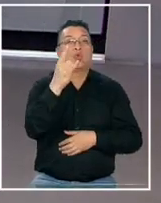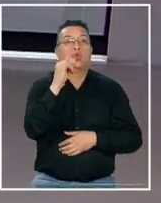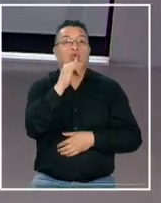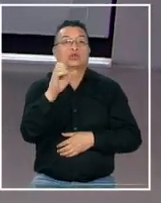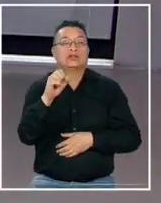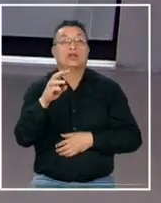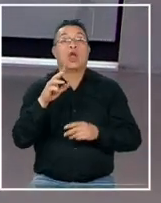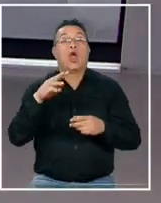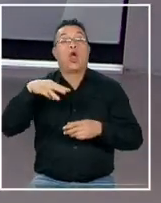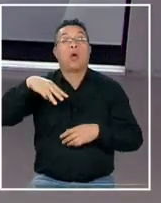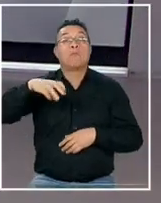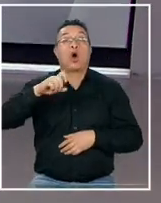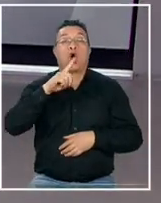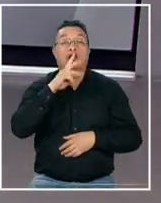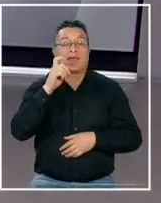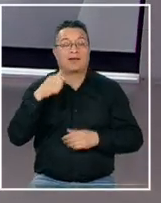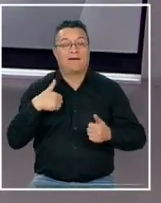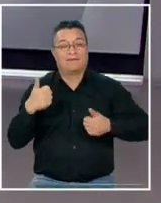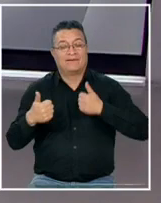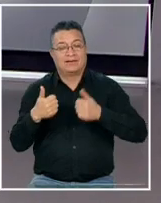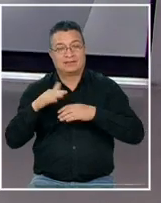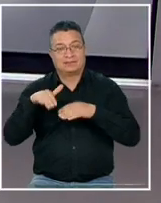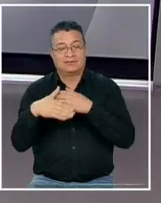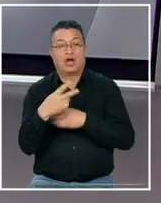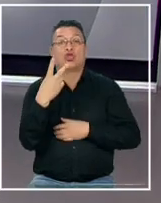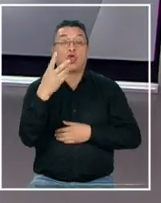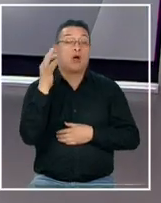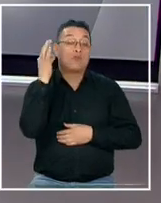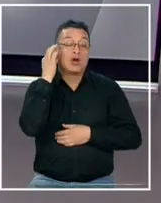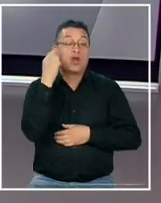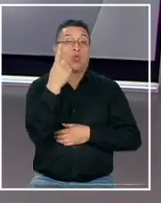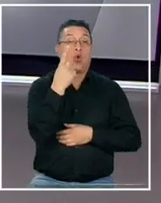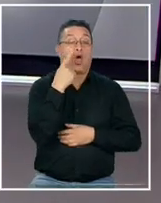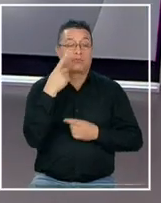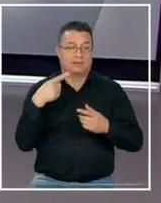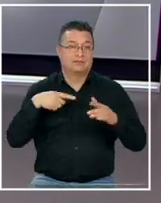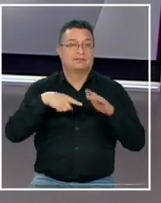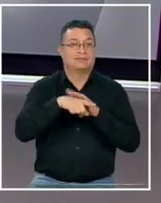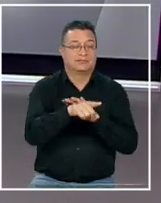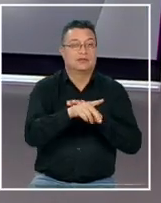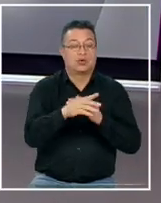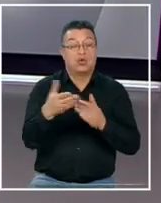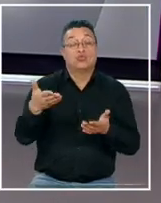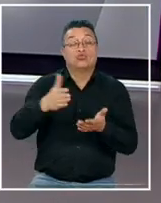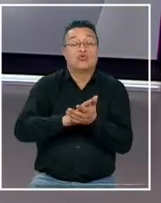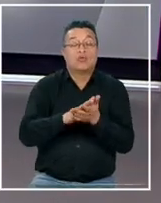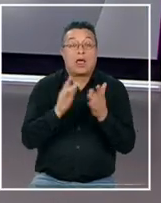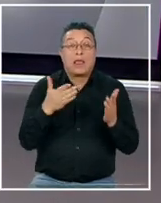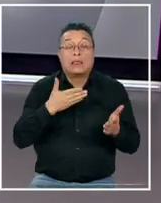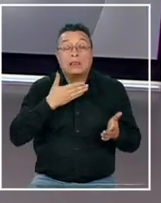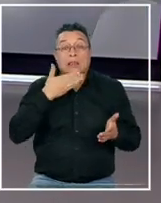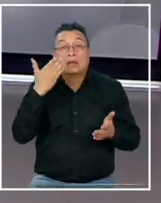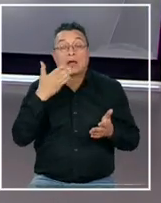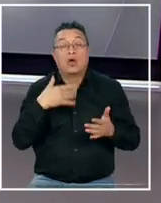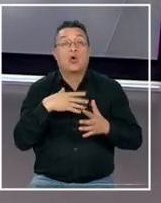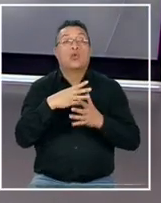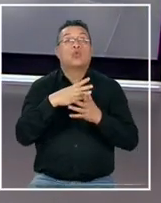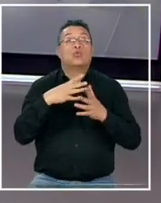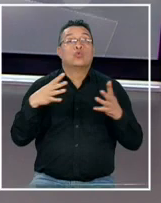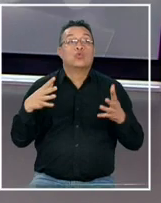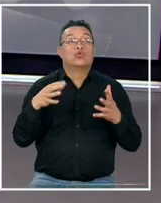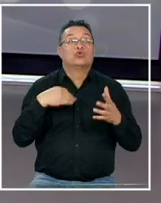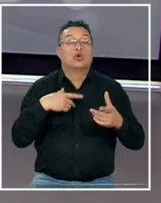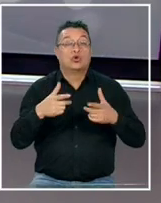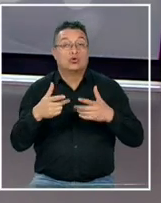la información luego de una noche de fiesta acompañada por dos mujeres y un hombre fue un fallecimiento accidental producto del exceso o